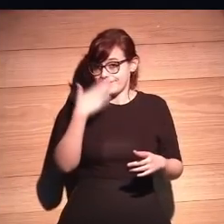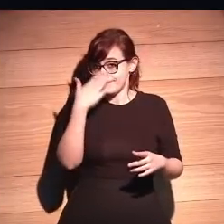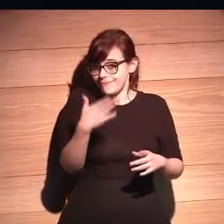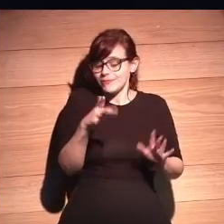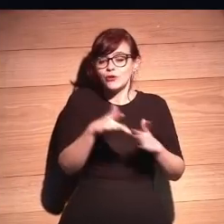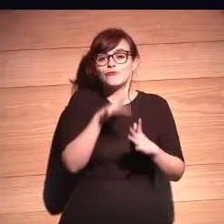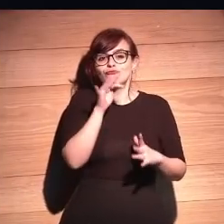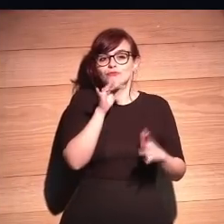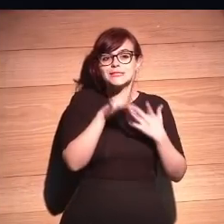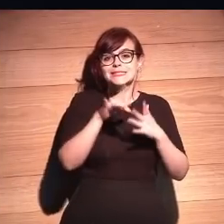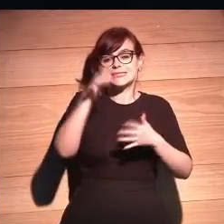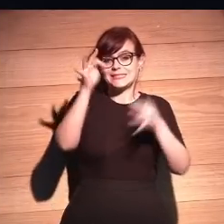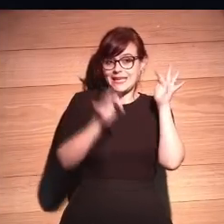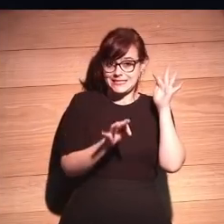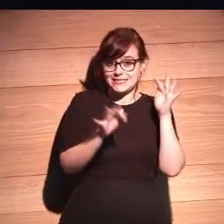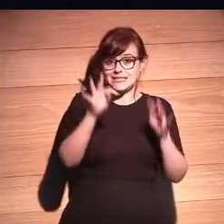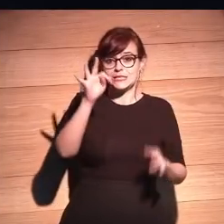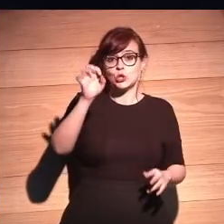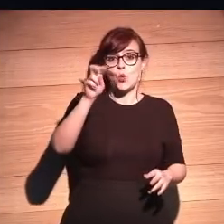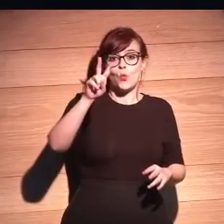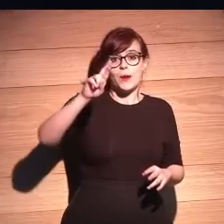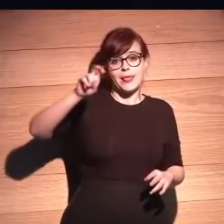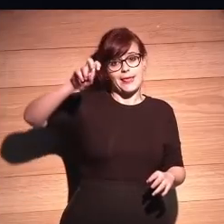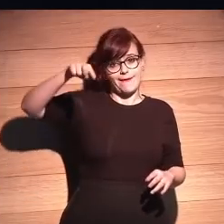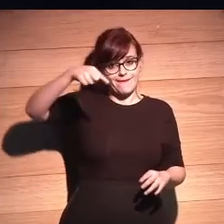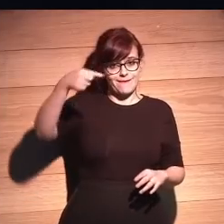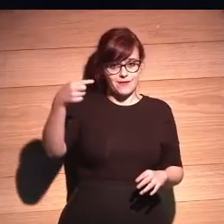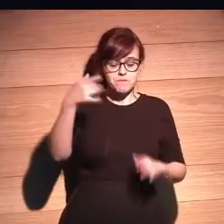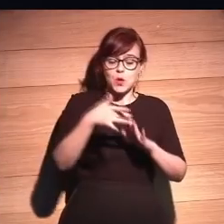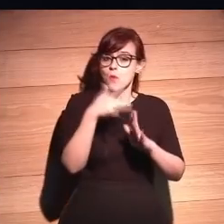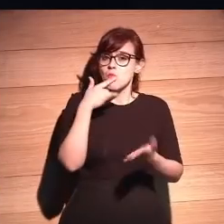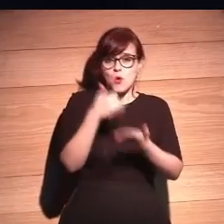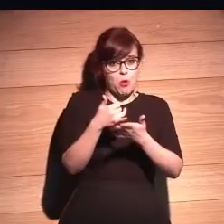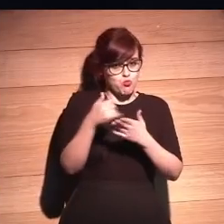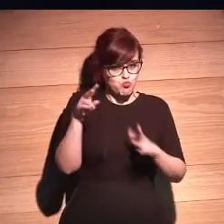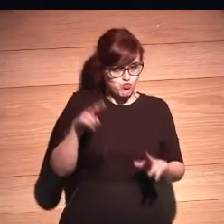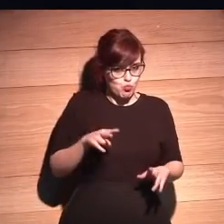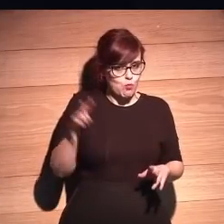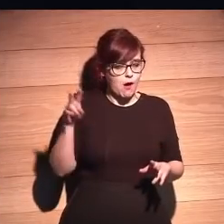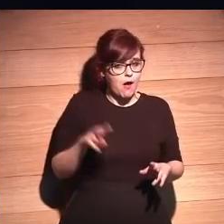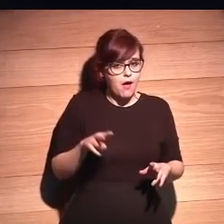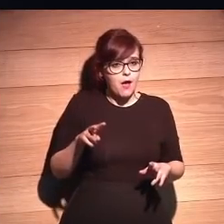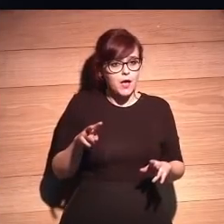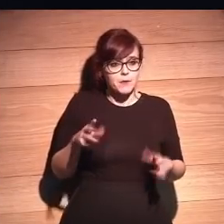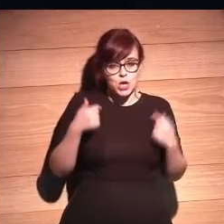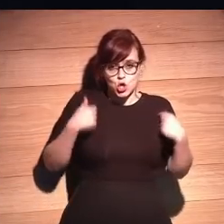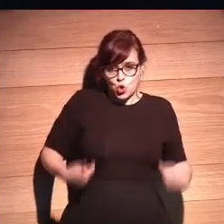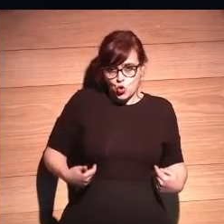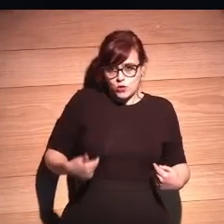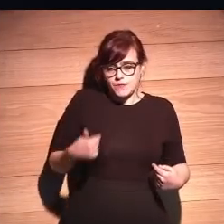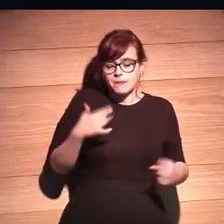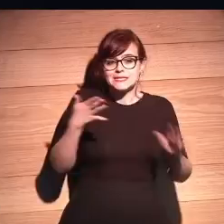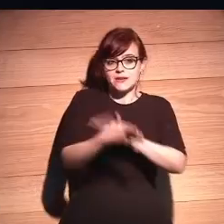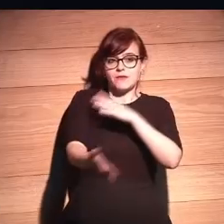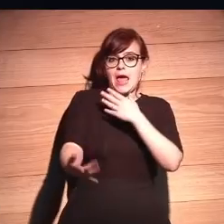pasar un test de Turing, pero estoy convencido que... O sea, no yo... O sea,